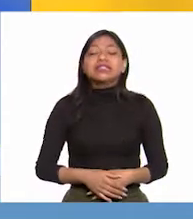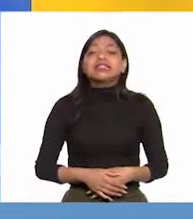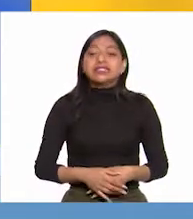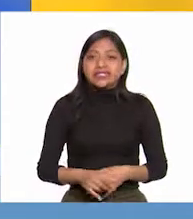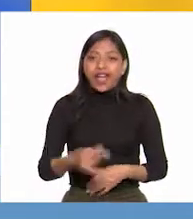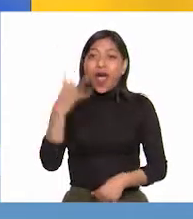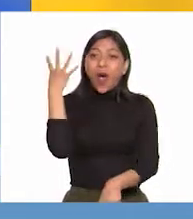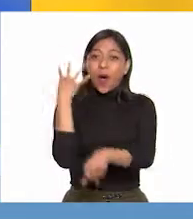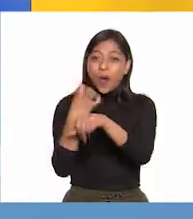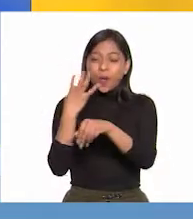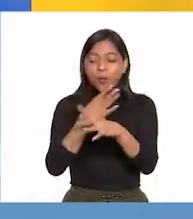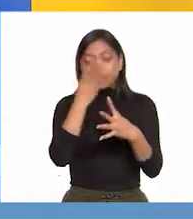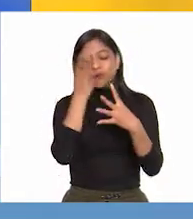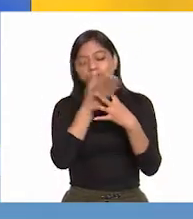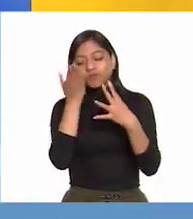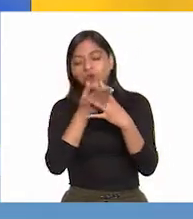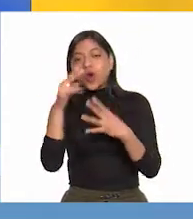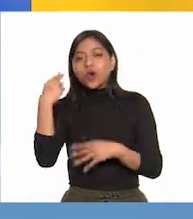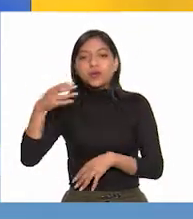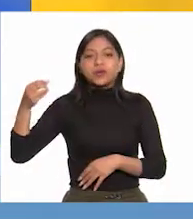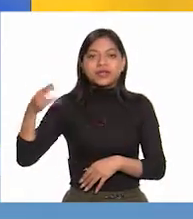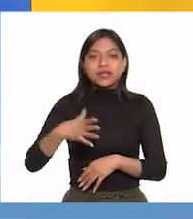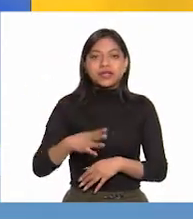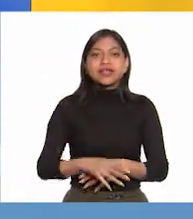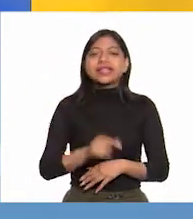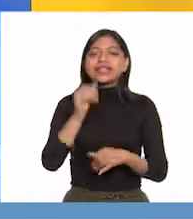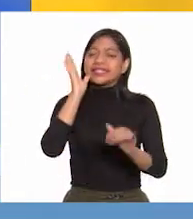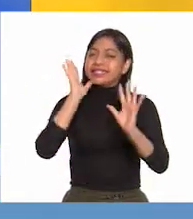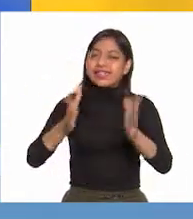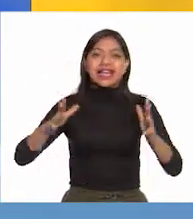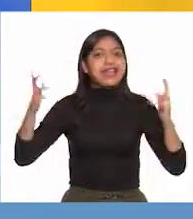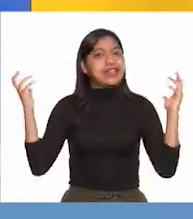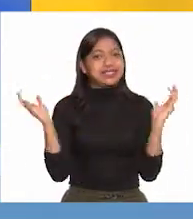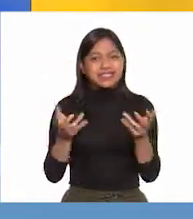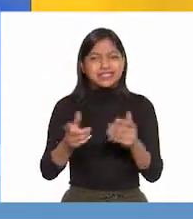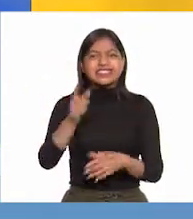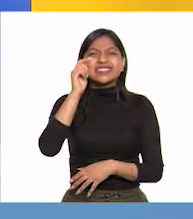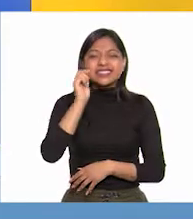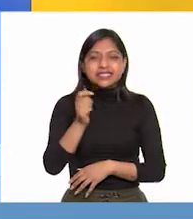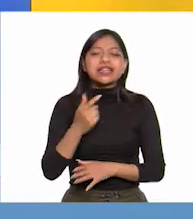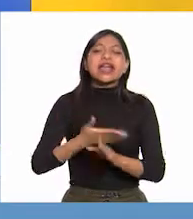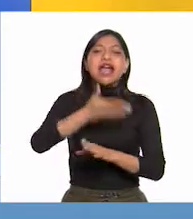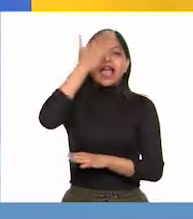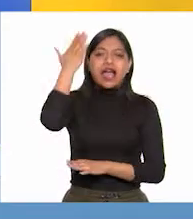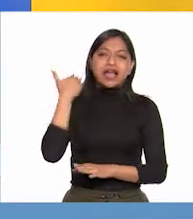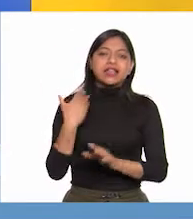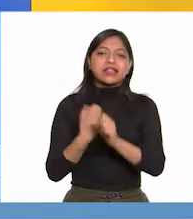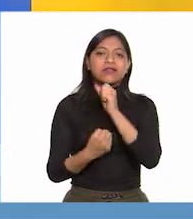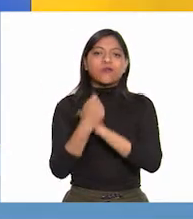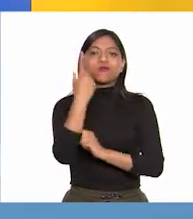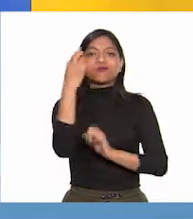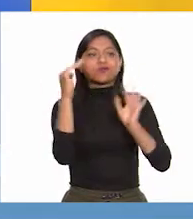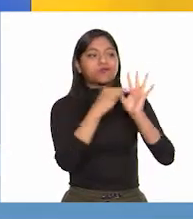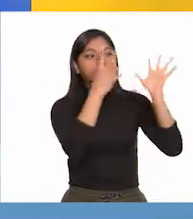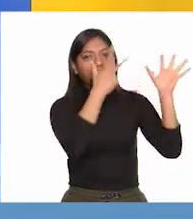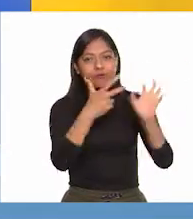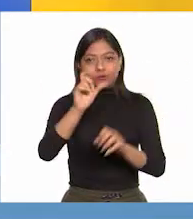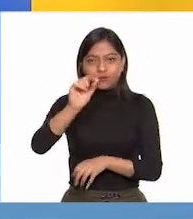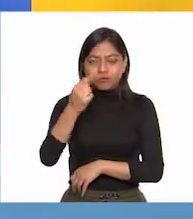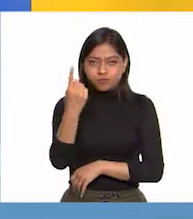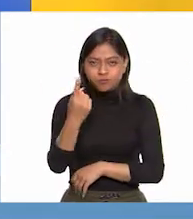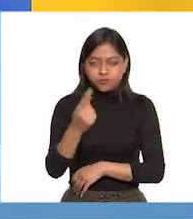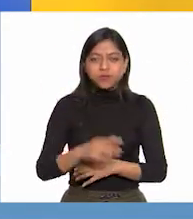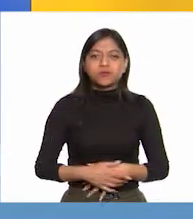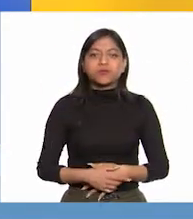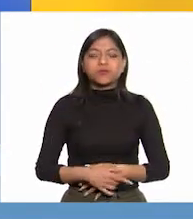una cuarta etapa conocida como la consumación precisamente en 1821. Pondremos